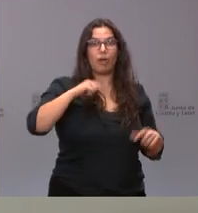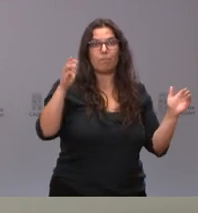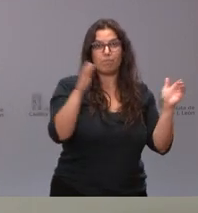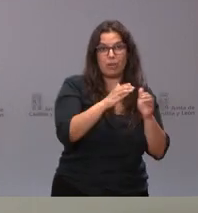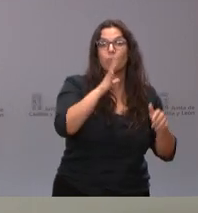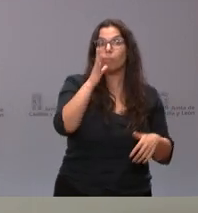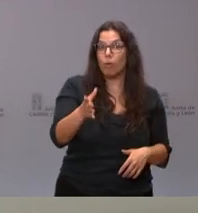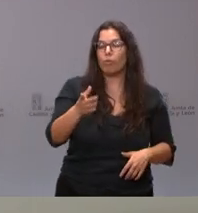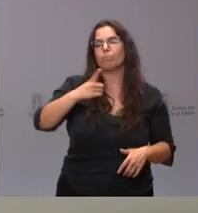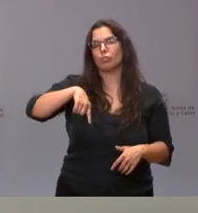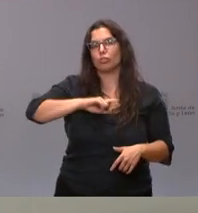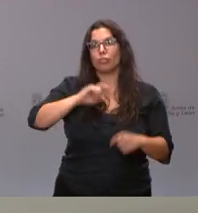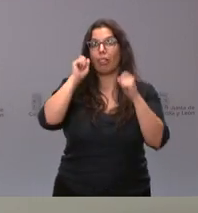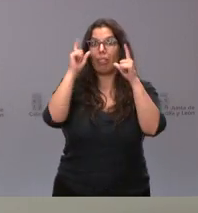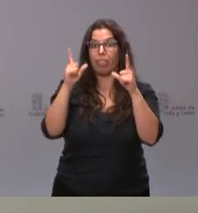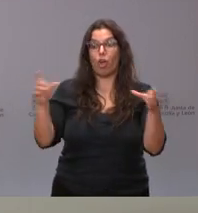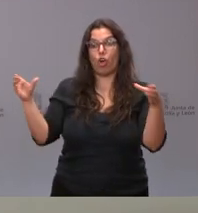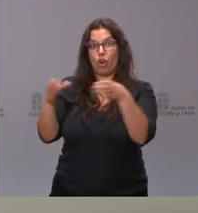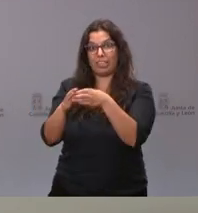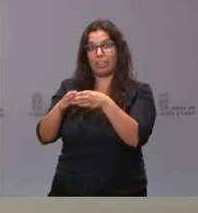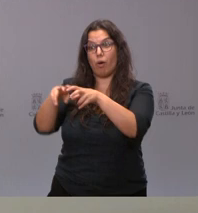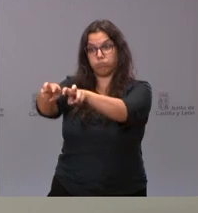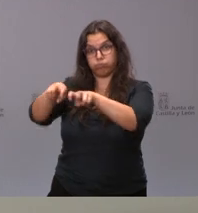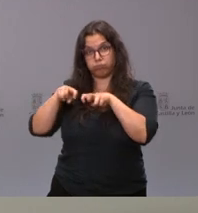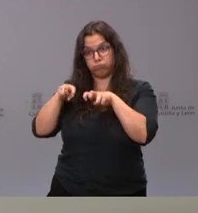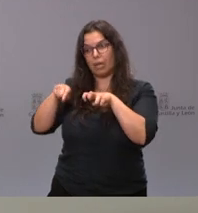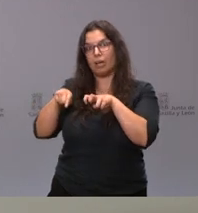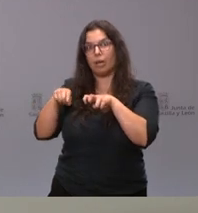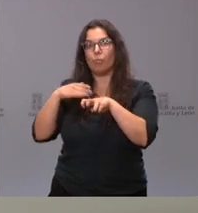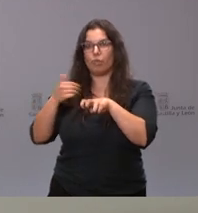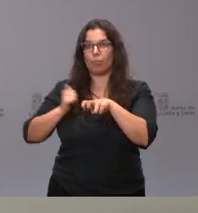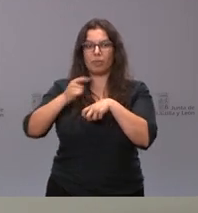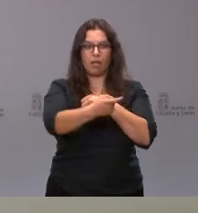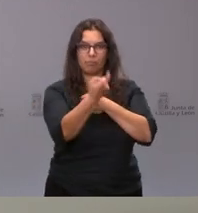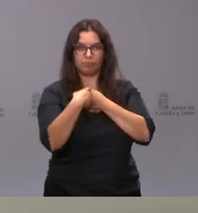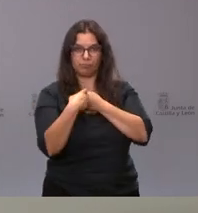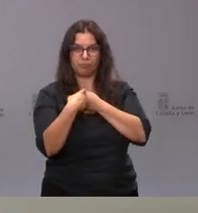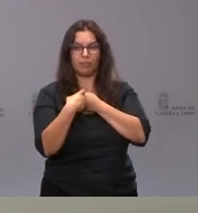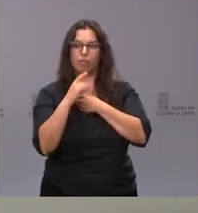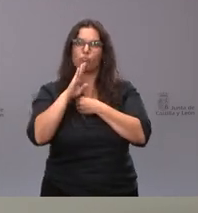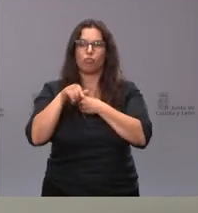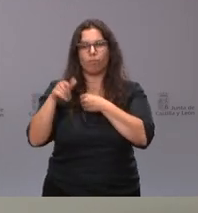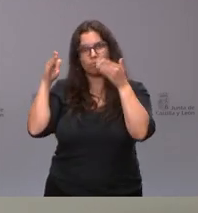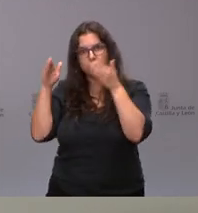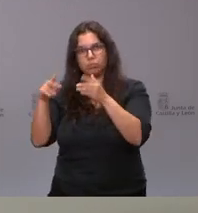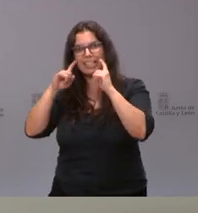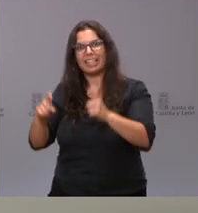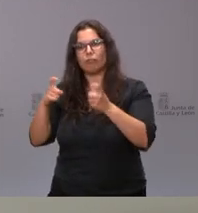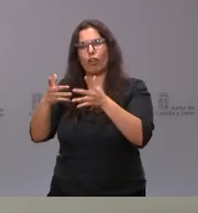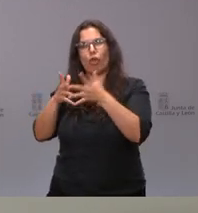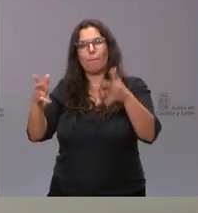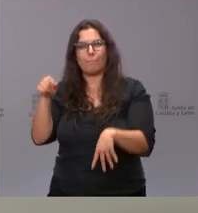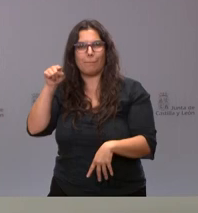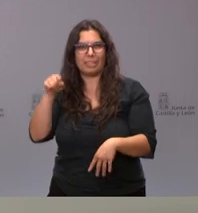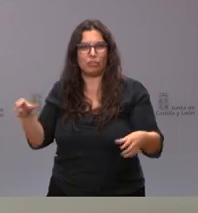apreciado que la de transporte colectivo también puede dar ese uso de transporte individual y parece conveniente, por tanto, hacer el esfuerzo en el